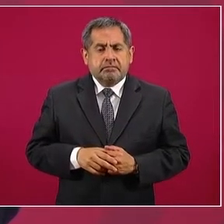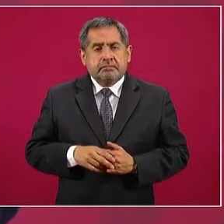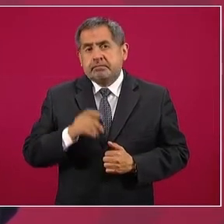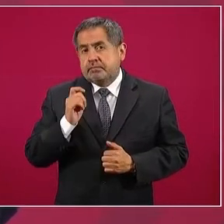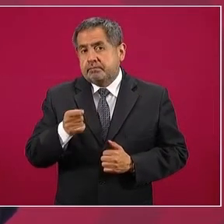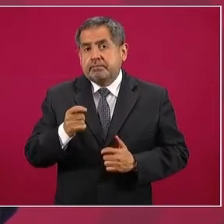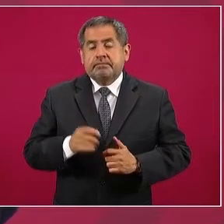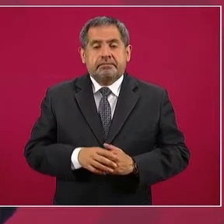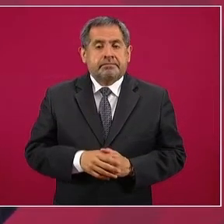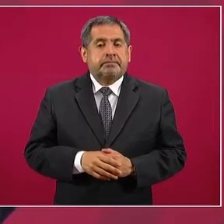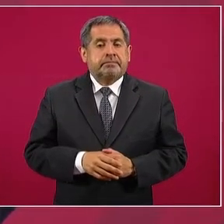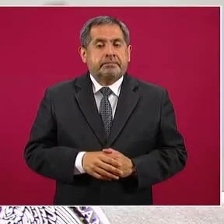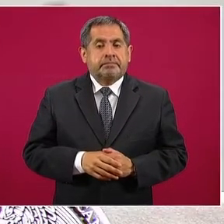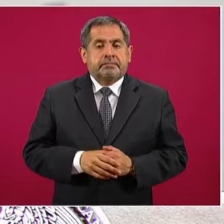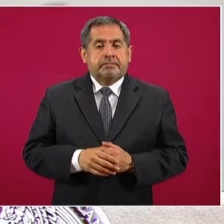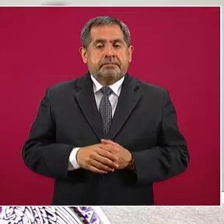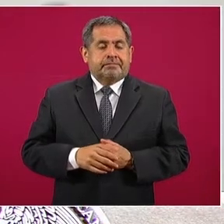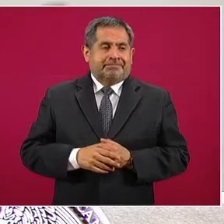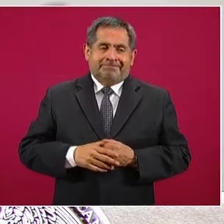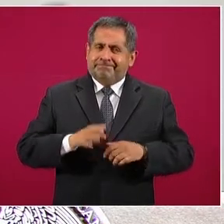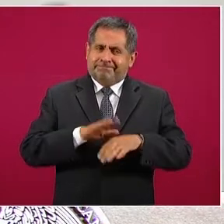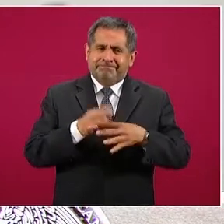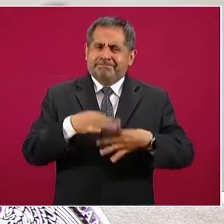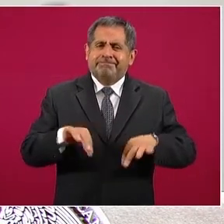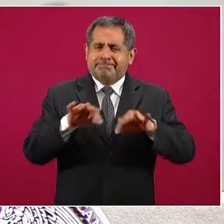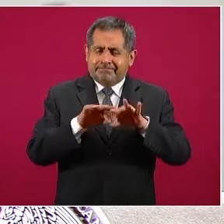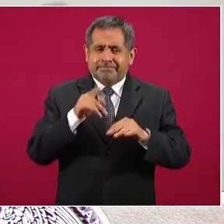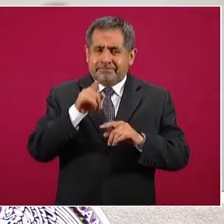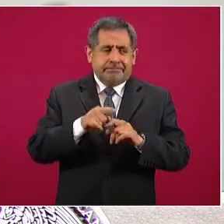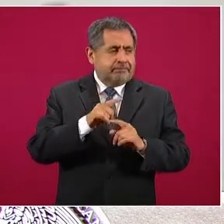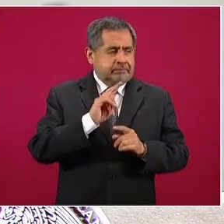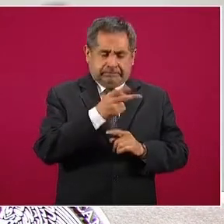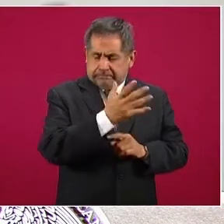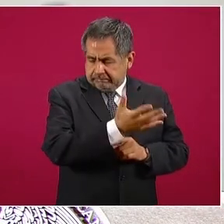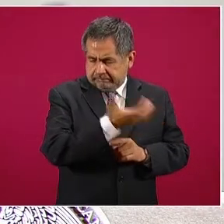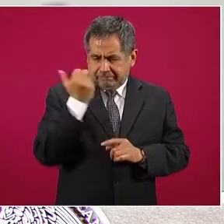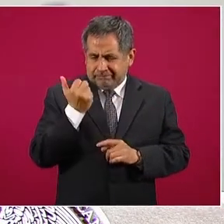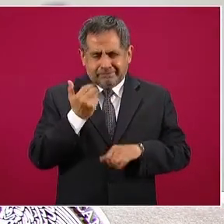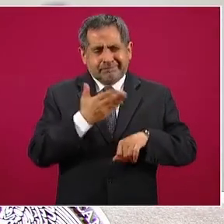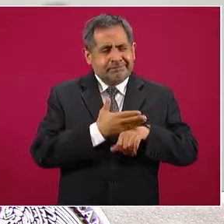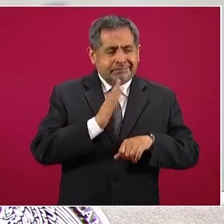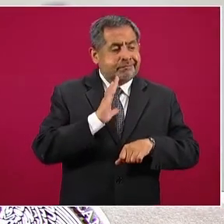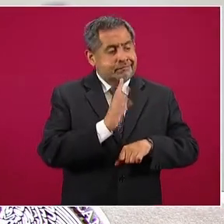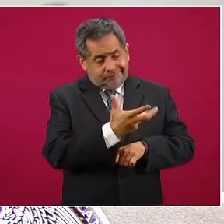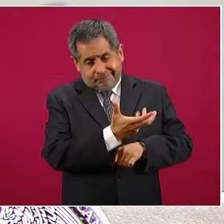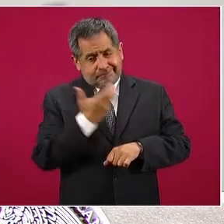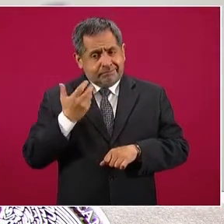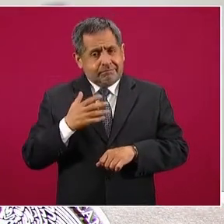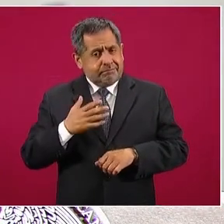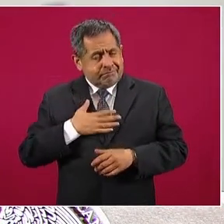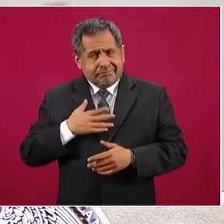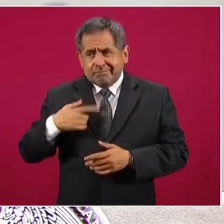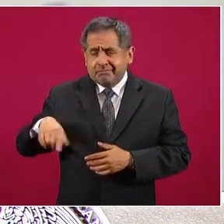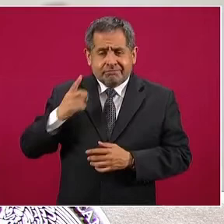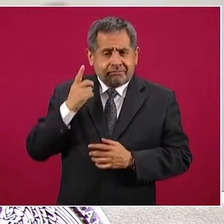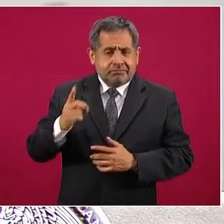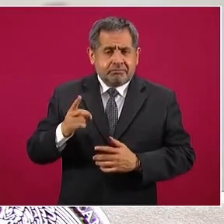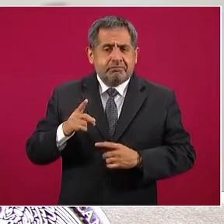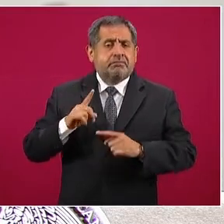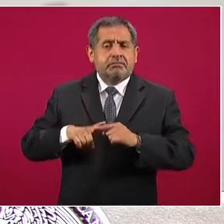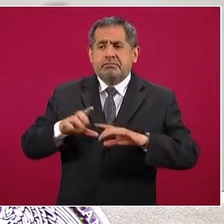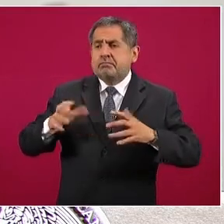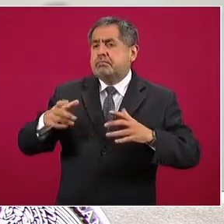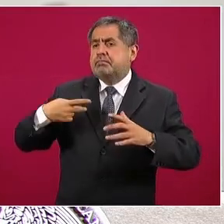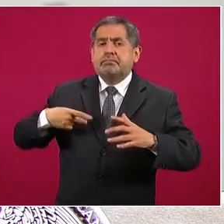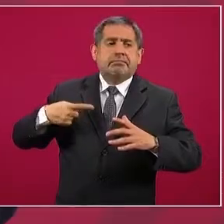es lo que más debe de importar, porque es dinero